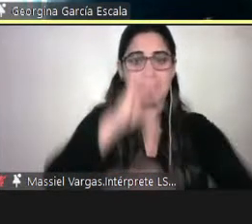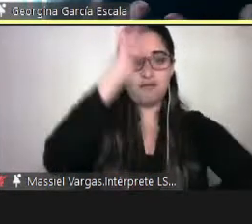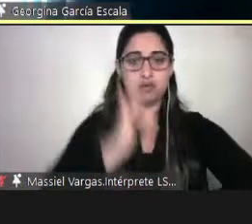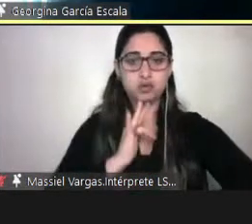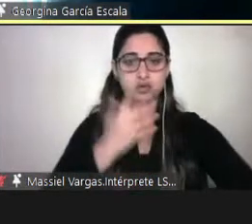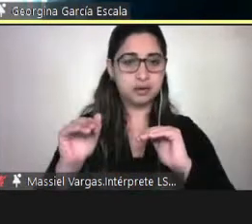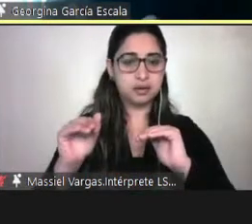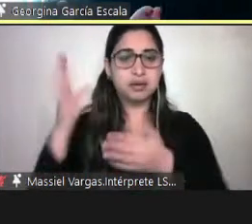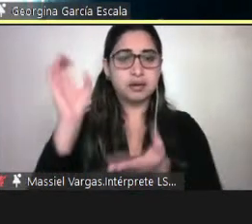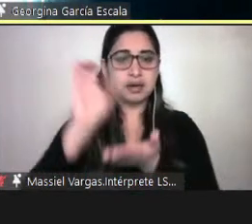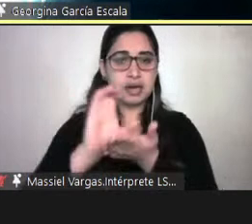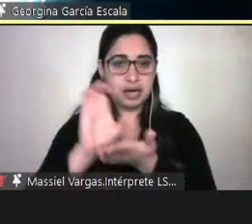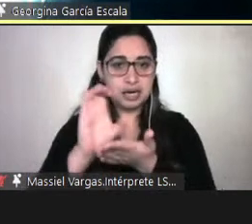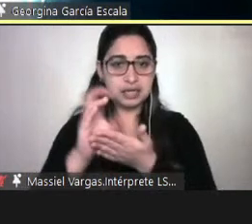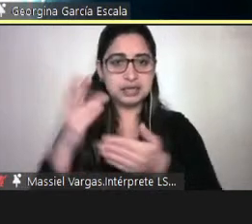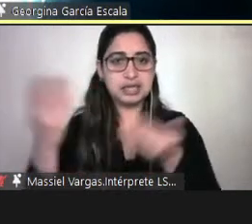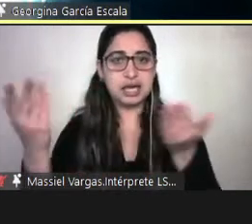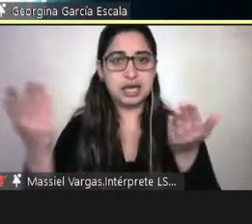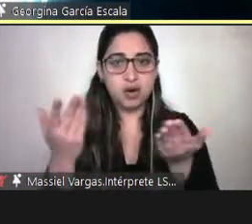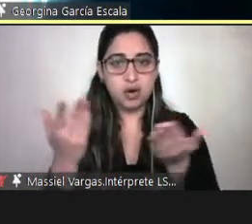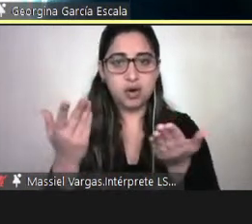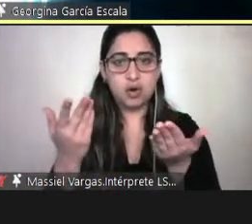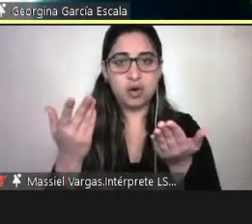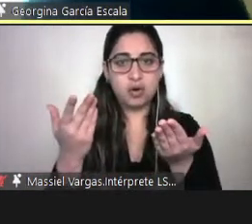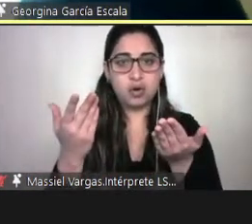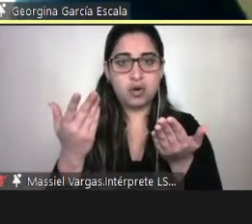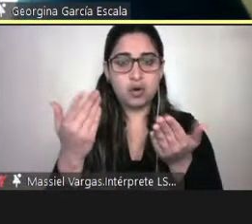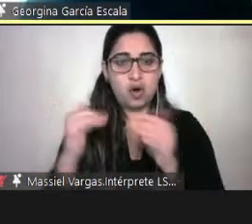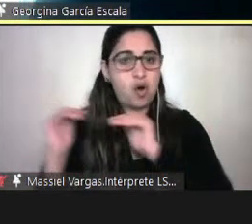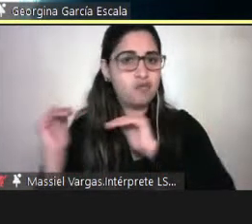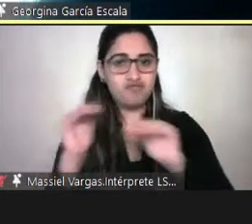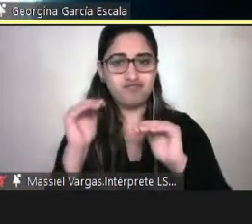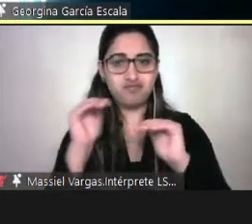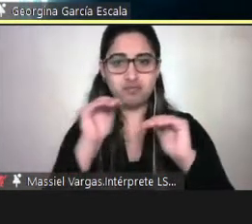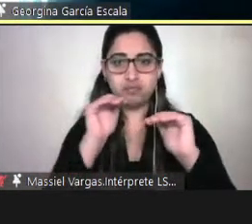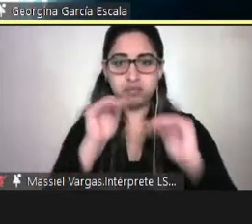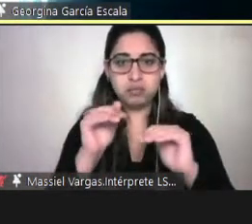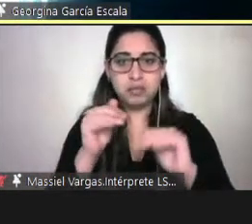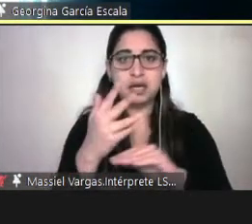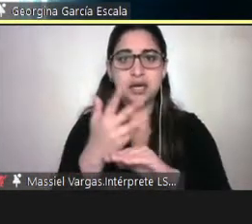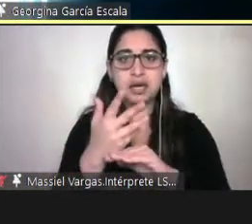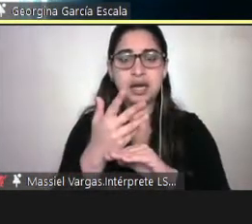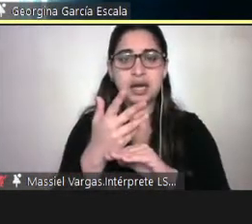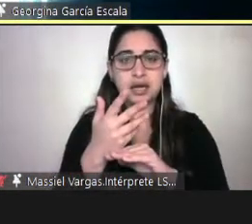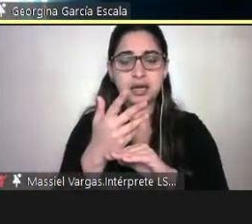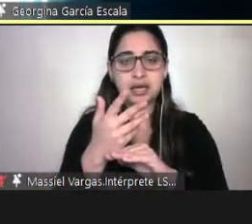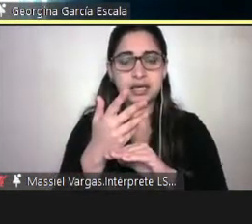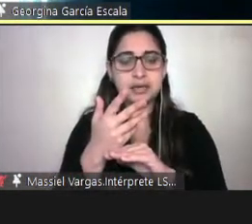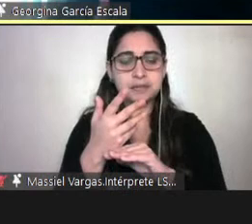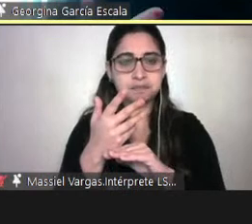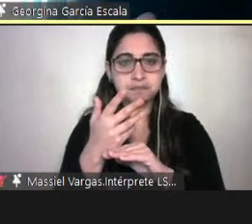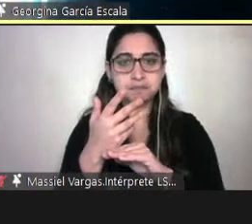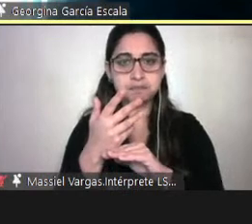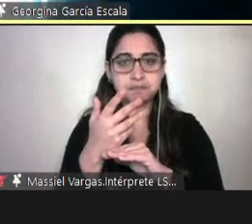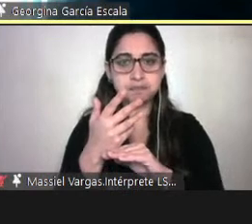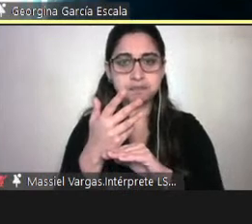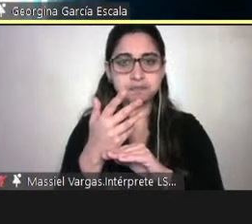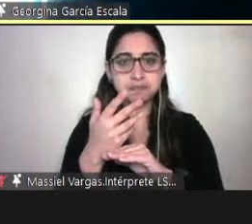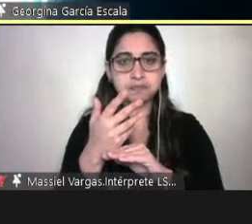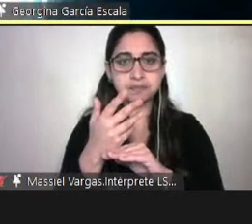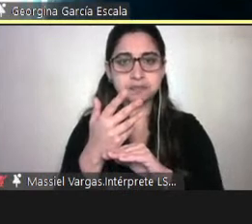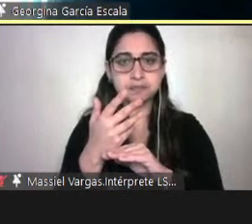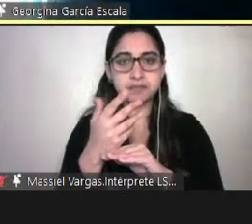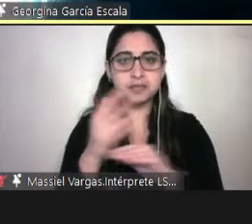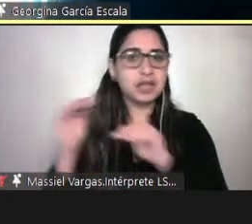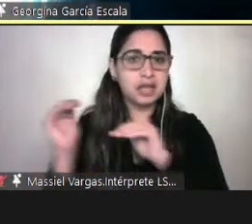Estado, tenemos que concursar a los apoyos y estos apoyos además no están